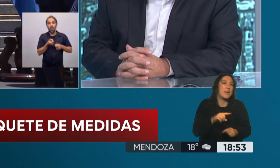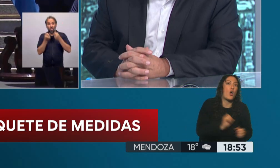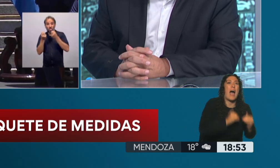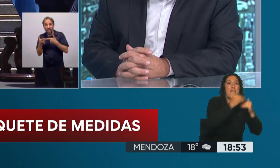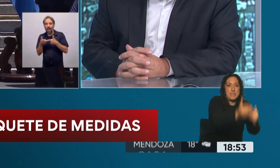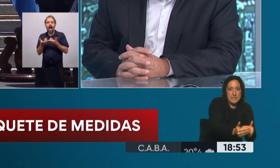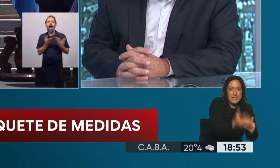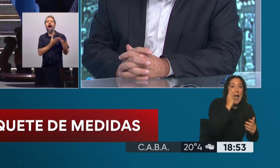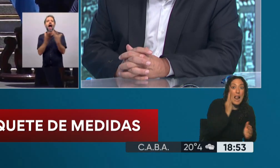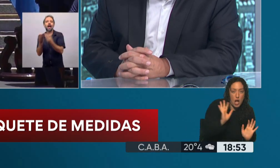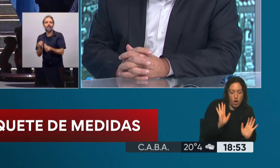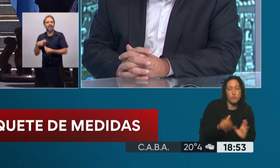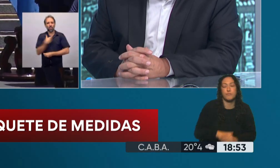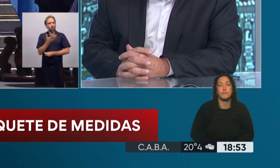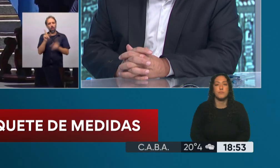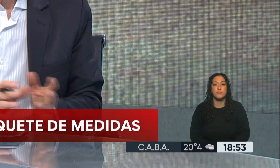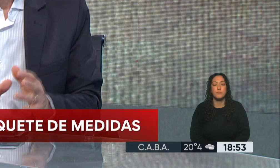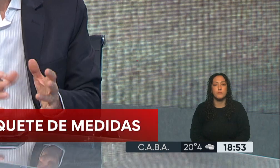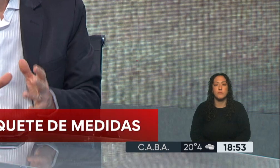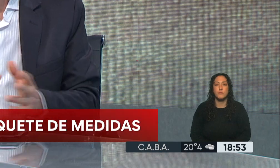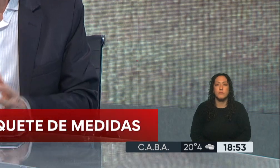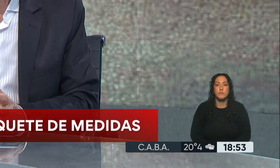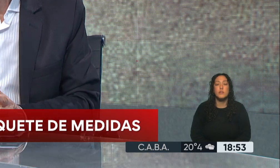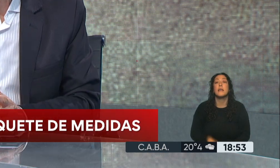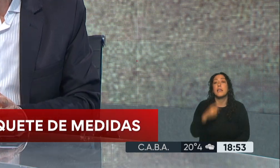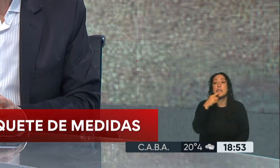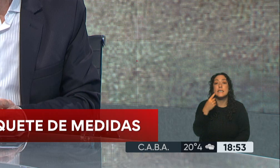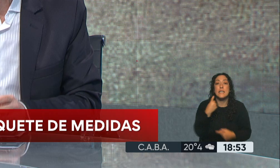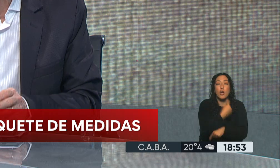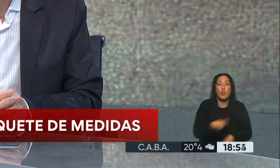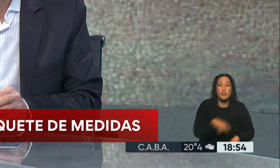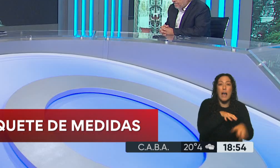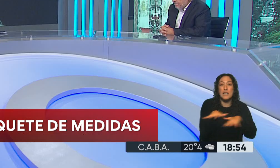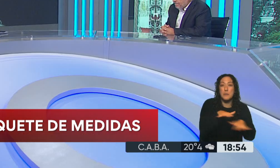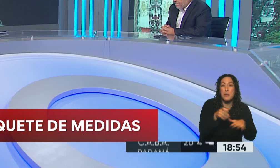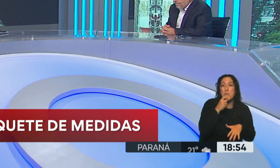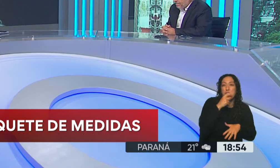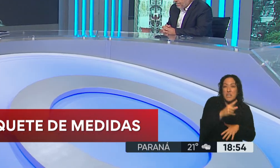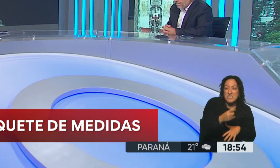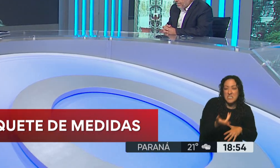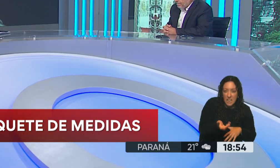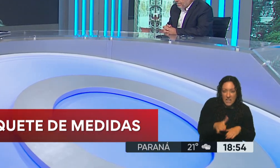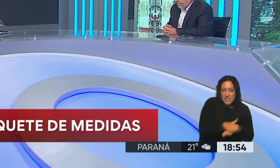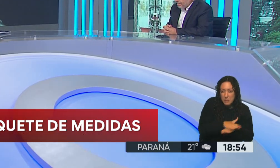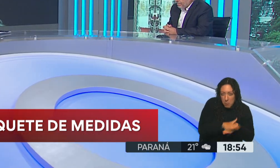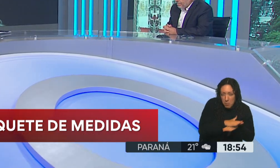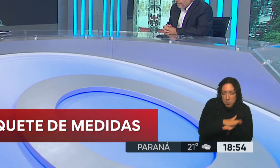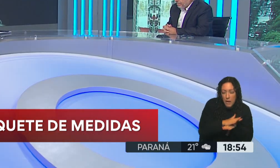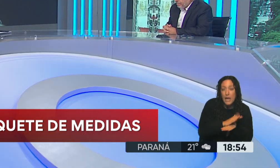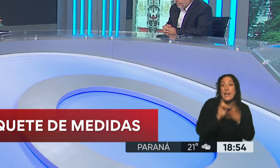avance de este paquete. Claro, porque por un lado se decía que va a tener simplificación de muchas actividades, pero también, por ejemplo, puede tener